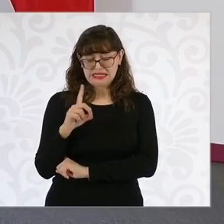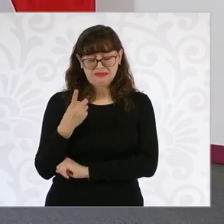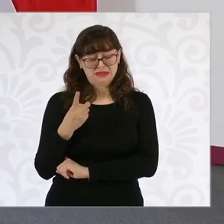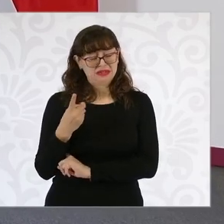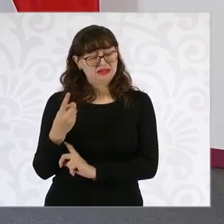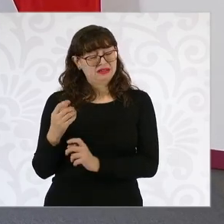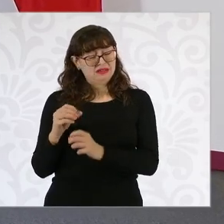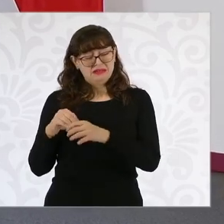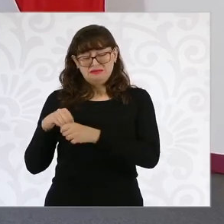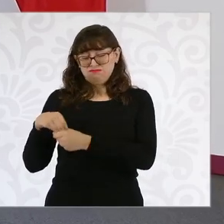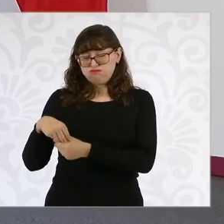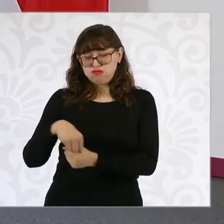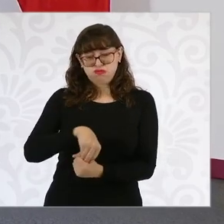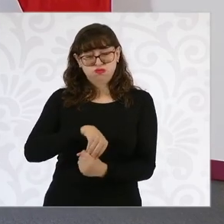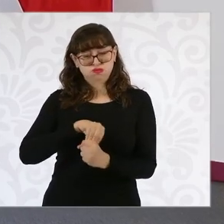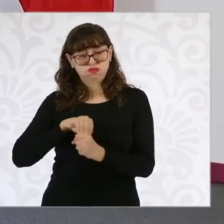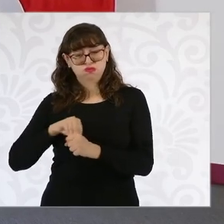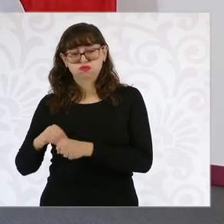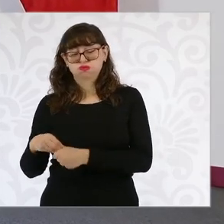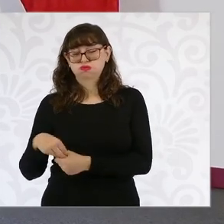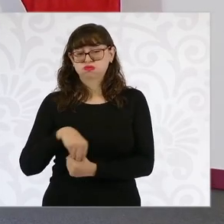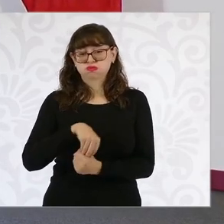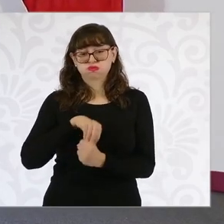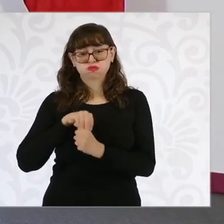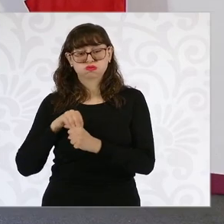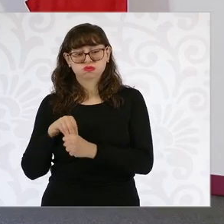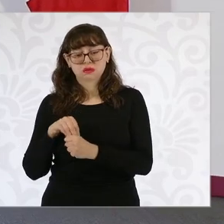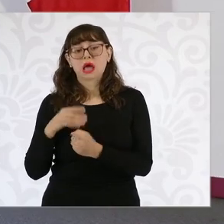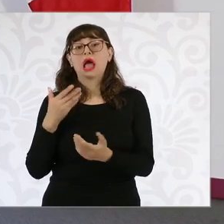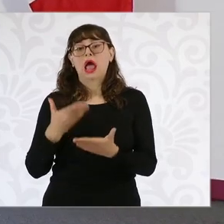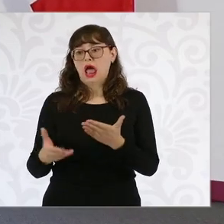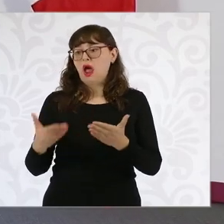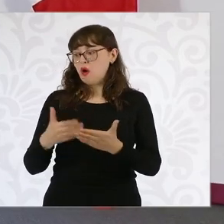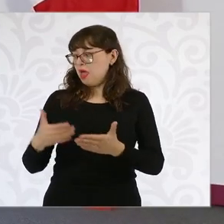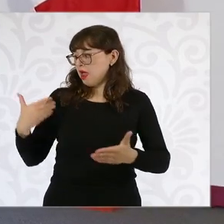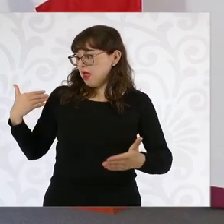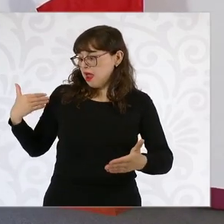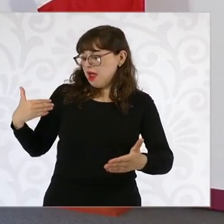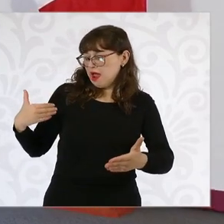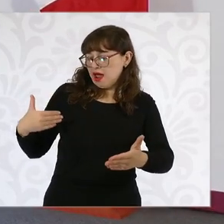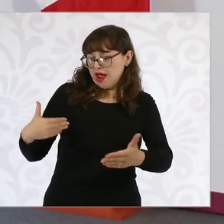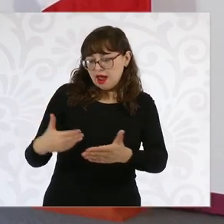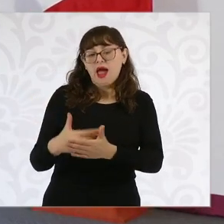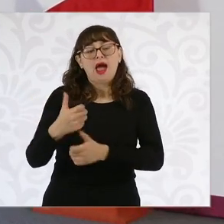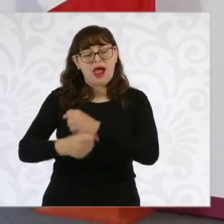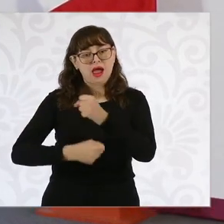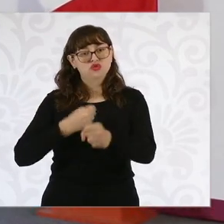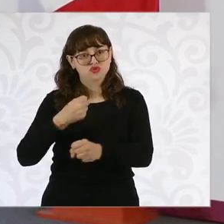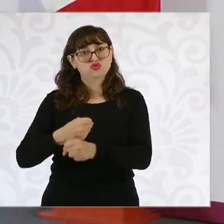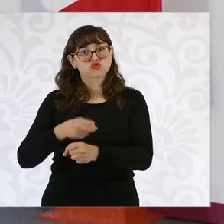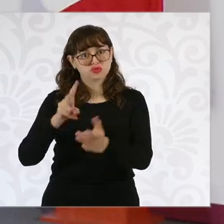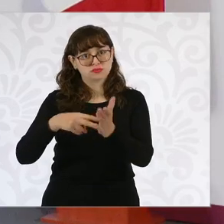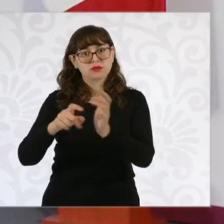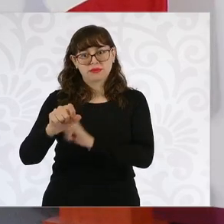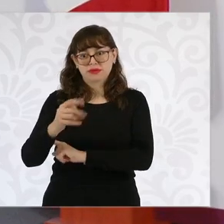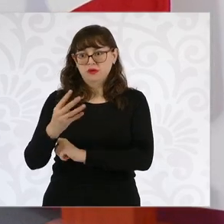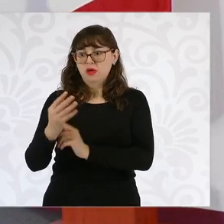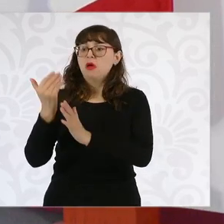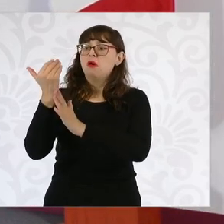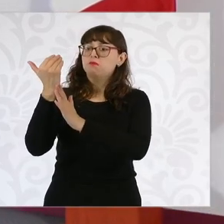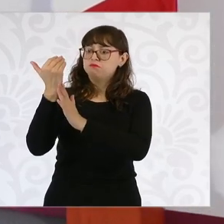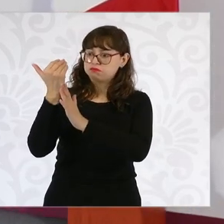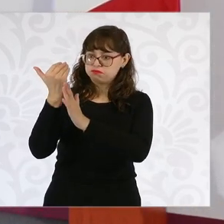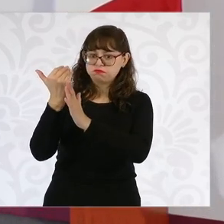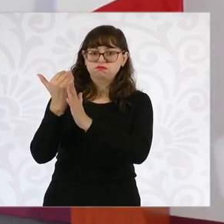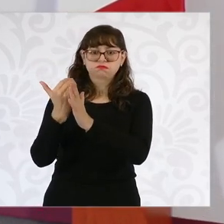número de migrantes en la frontera y ahora con esta estrategia integral que nosotros le hemos dado seguimiento, ha disminuido de manera